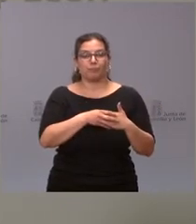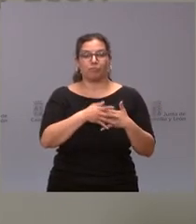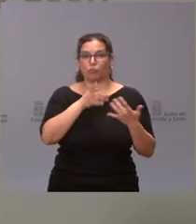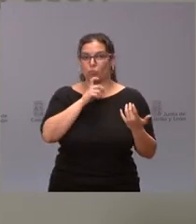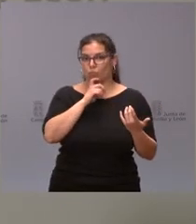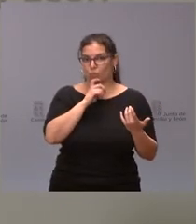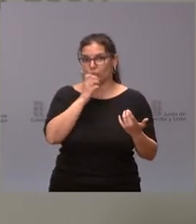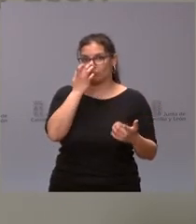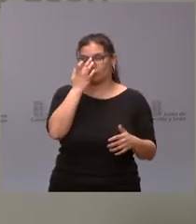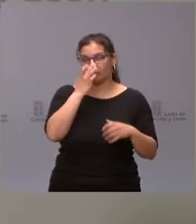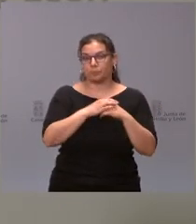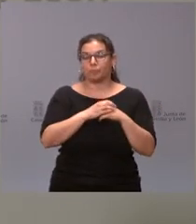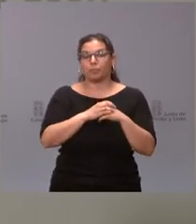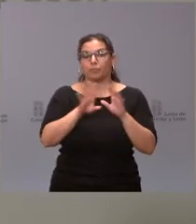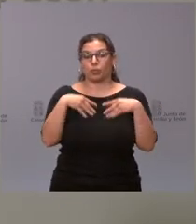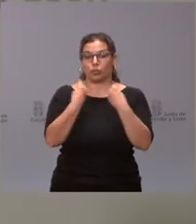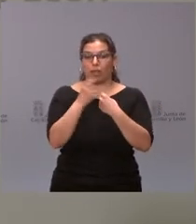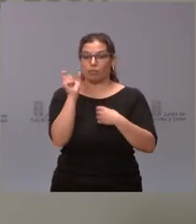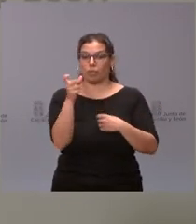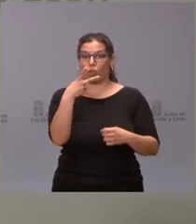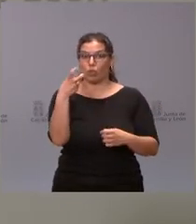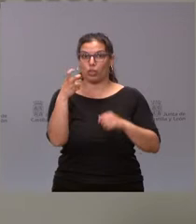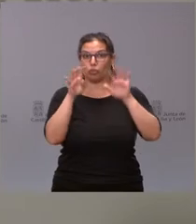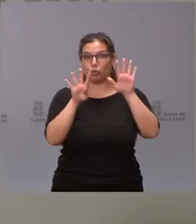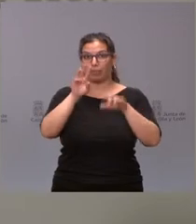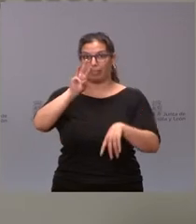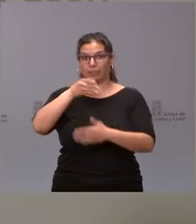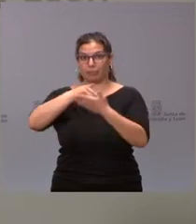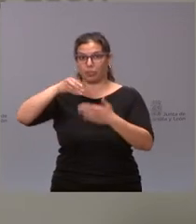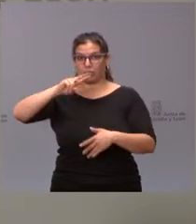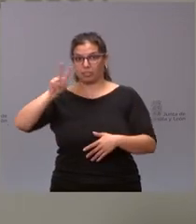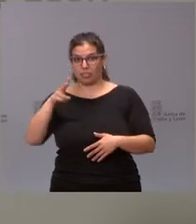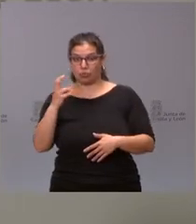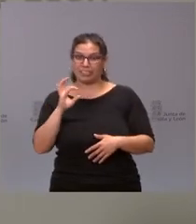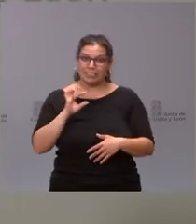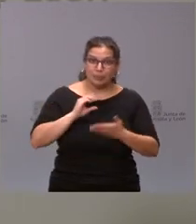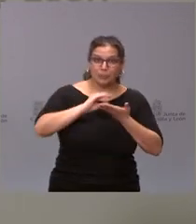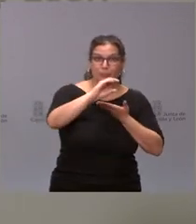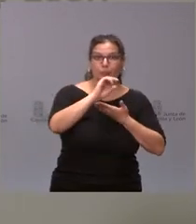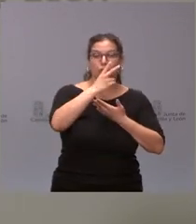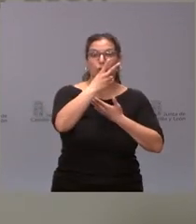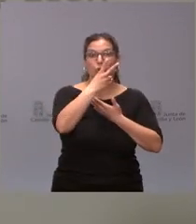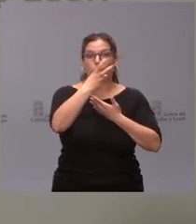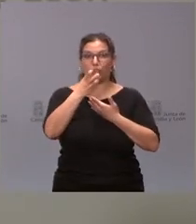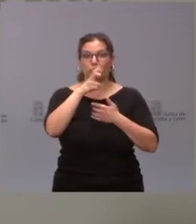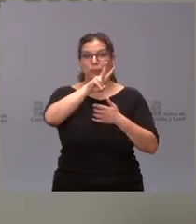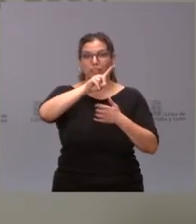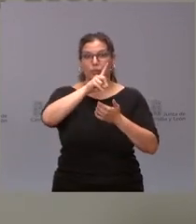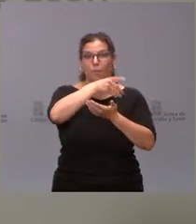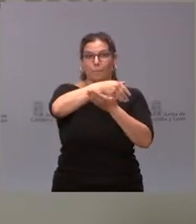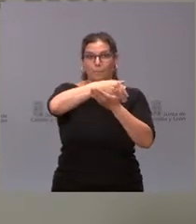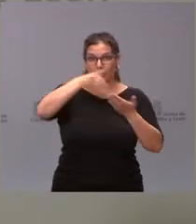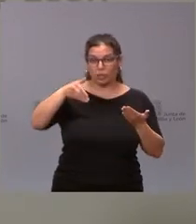que de los 293 millones de euros, 221 millones tienen que ver con los servicios